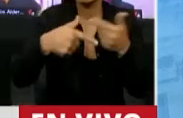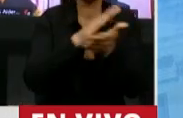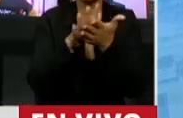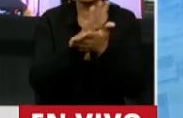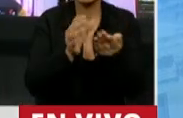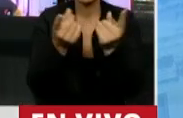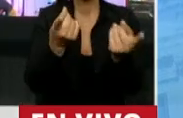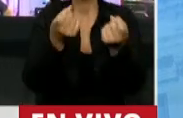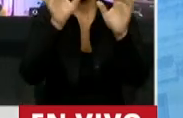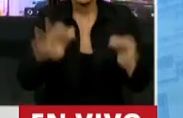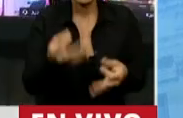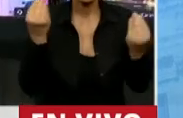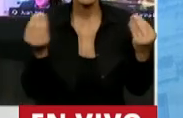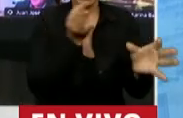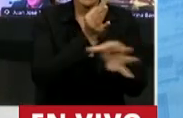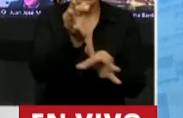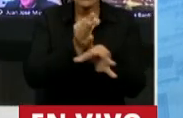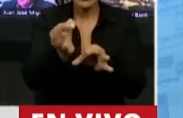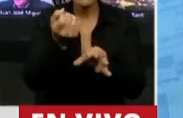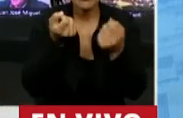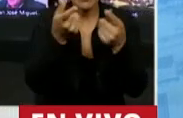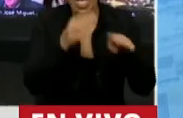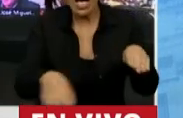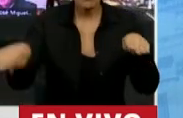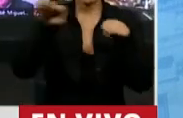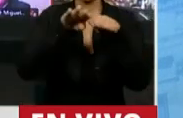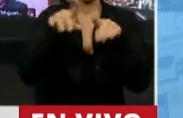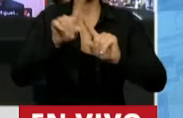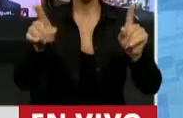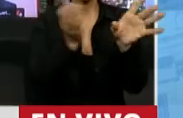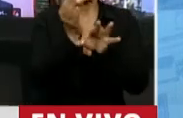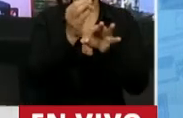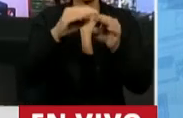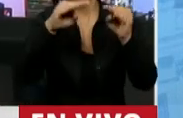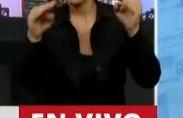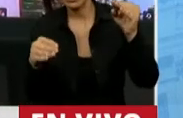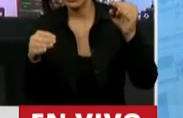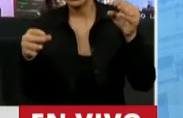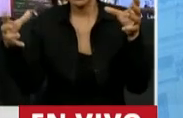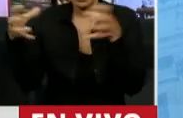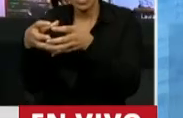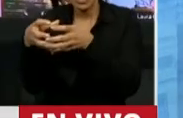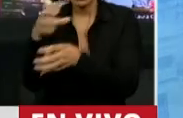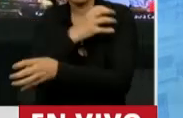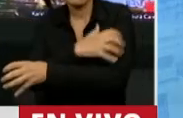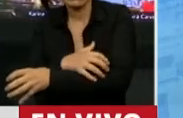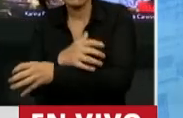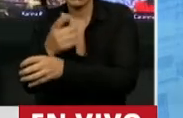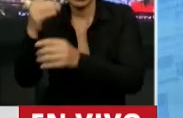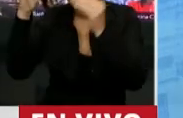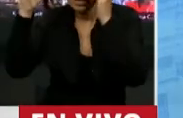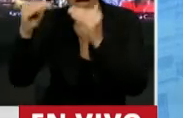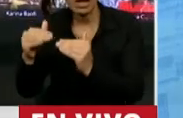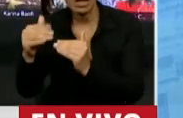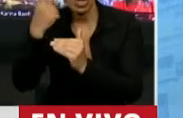con certeza que la educación nos va a nivelar, no que la educación nos va a encerrar y nos va a empobrecer intelectualmente.